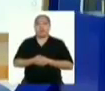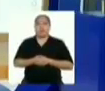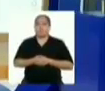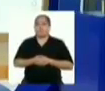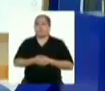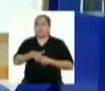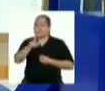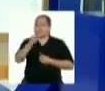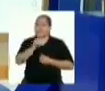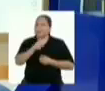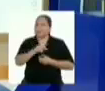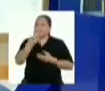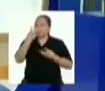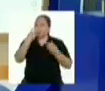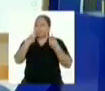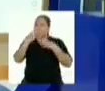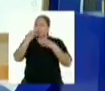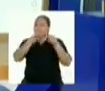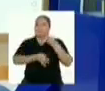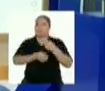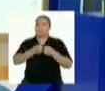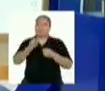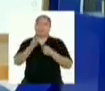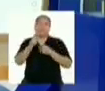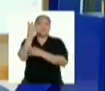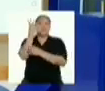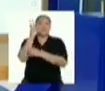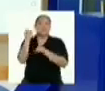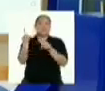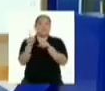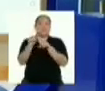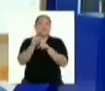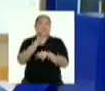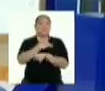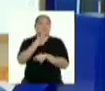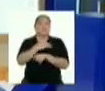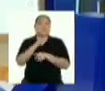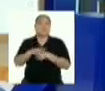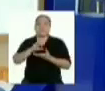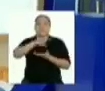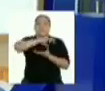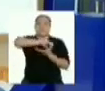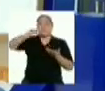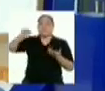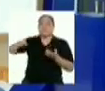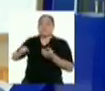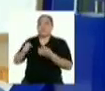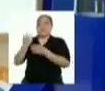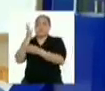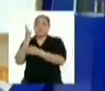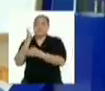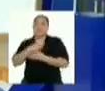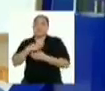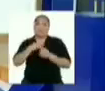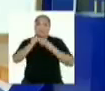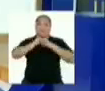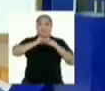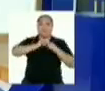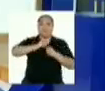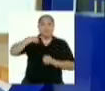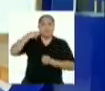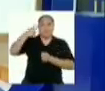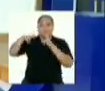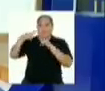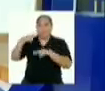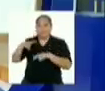Que no me juzguen, las plantas también sienten. No puedo excluir a mis macetas de mis rutinas. Yo me he dado cuenta de que esta